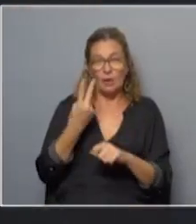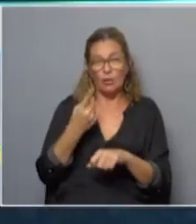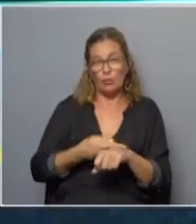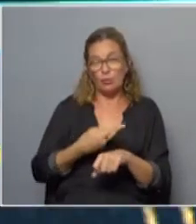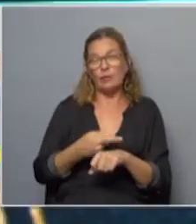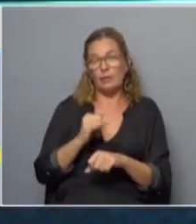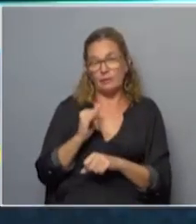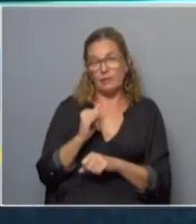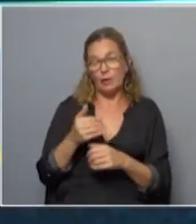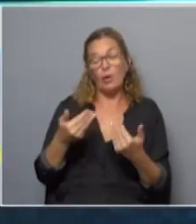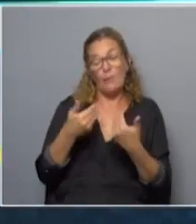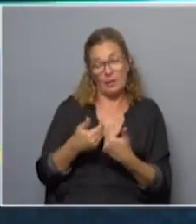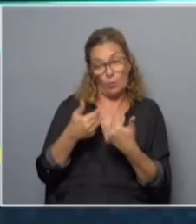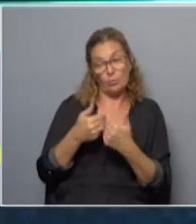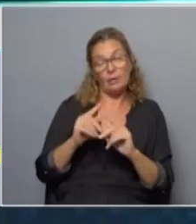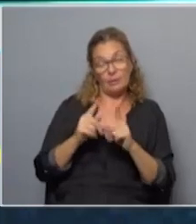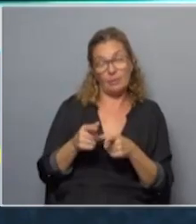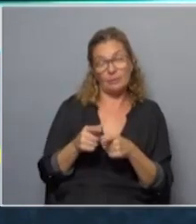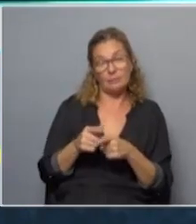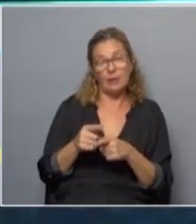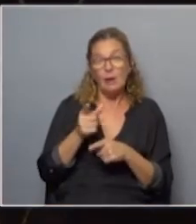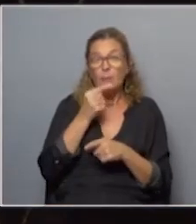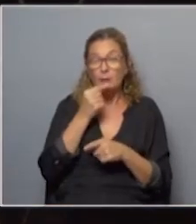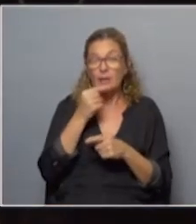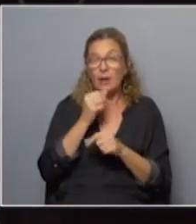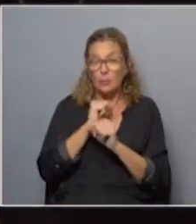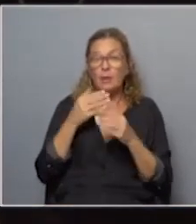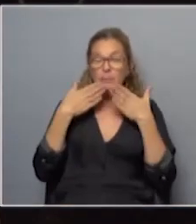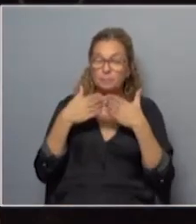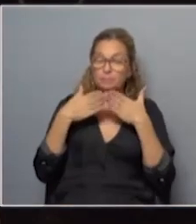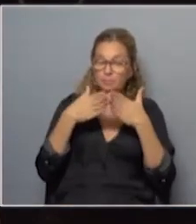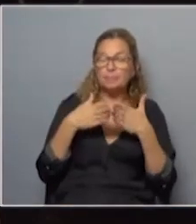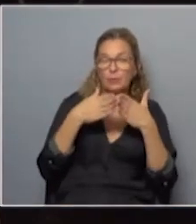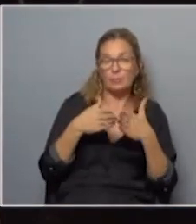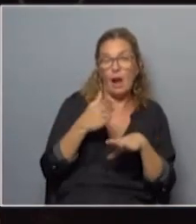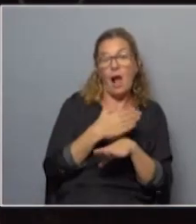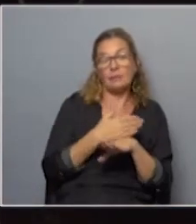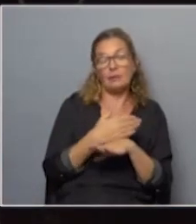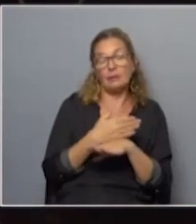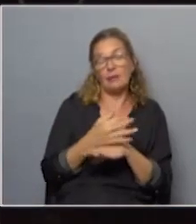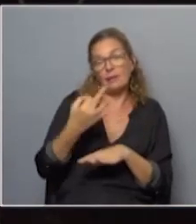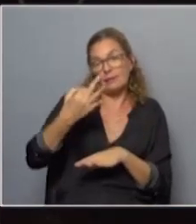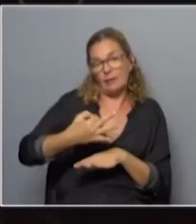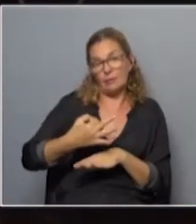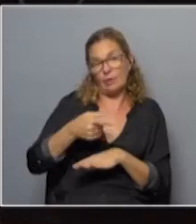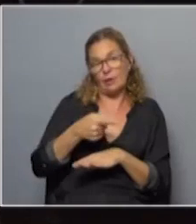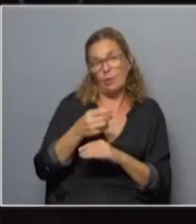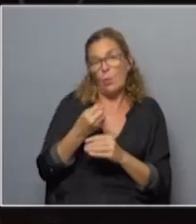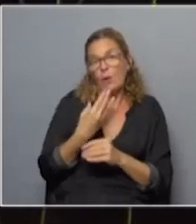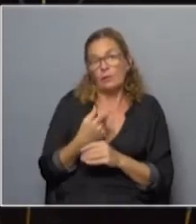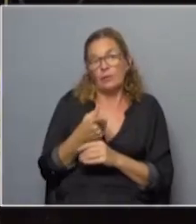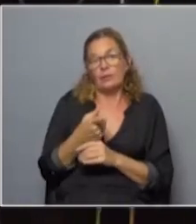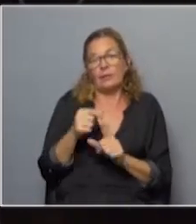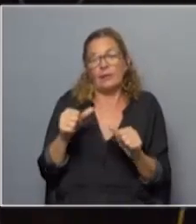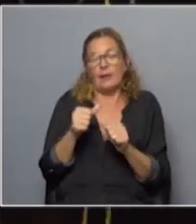sí y con el interrogatorio con la posibilidad de la policía de interrogar sí exactamente porque ahí es cuando se